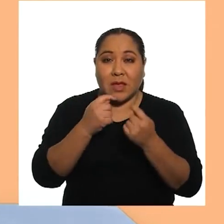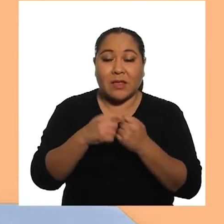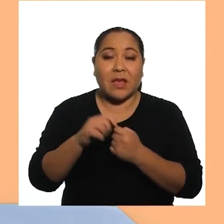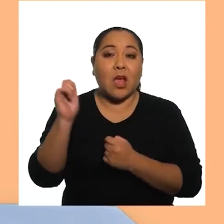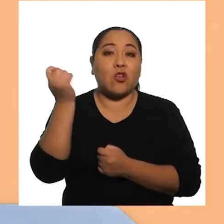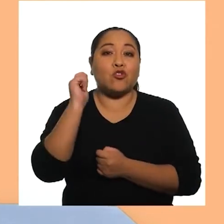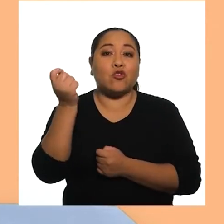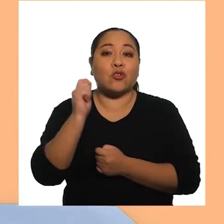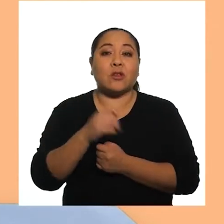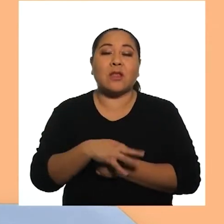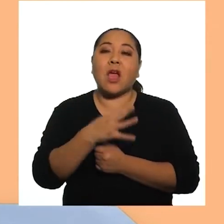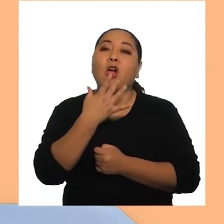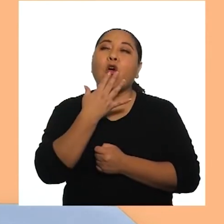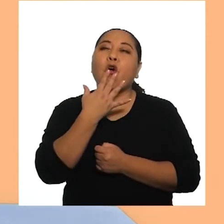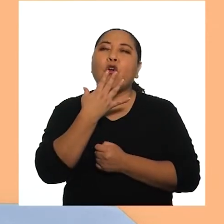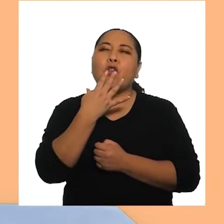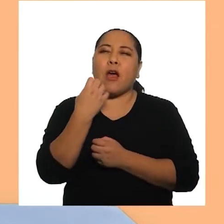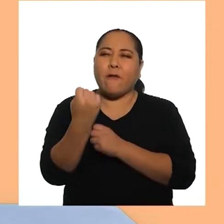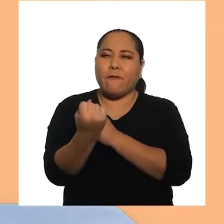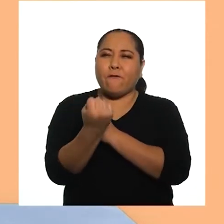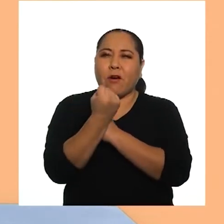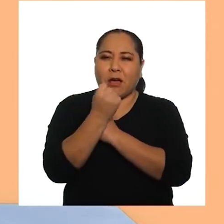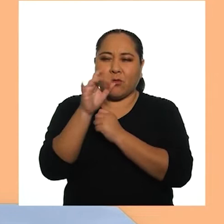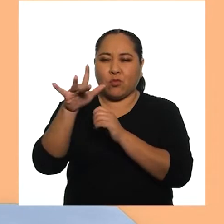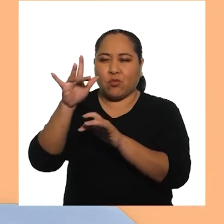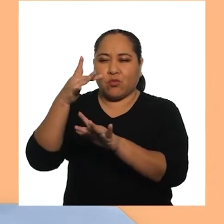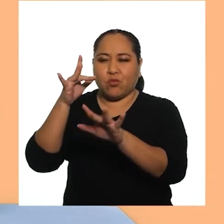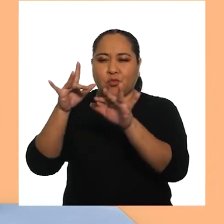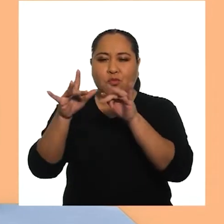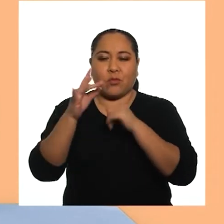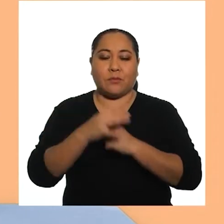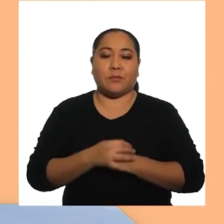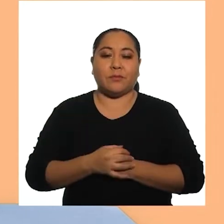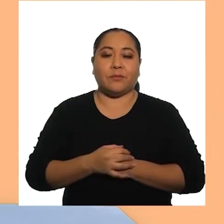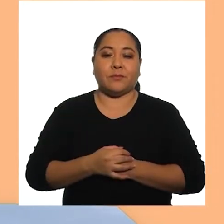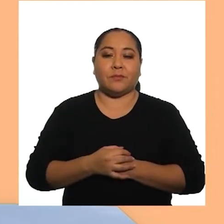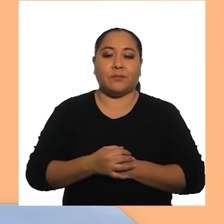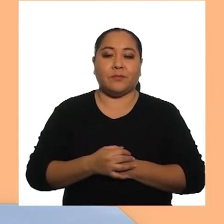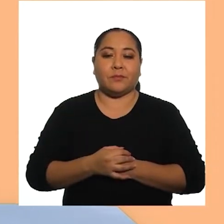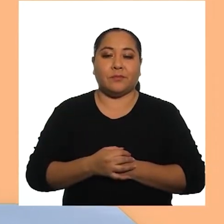Trata de que los zonajeros sean de colores intensos y llamativos